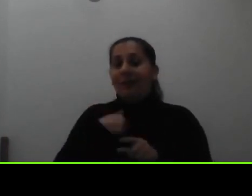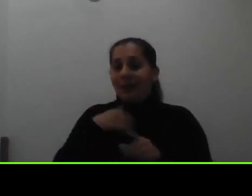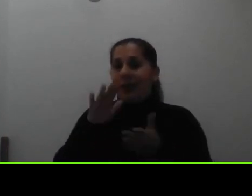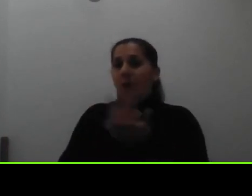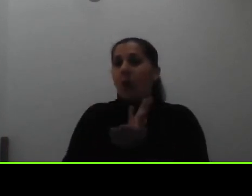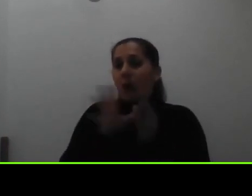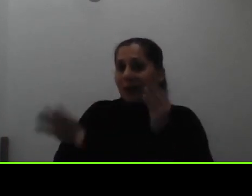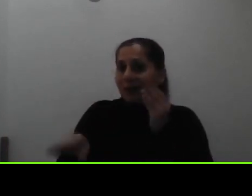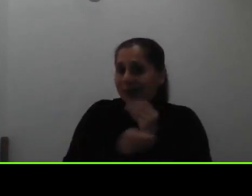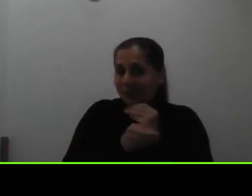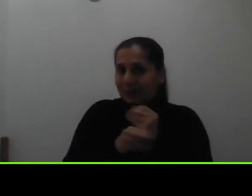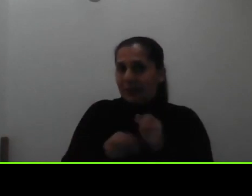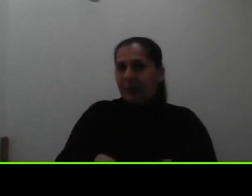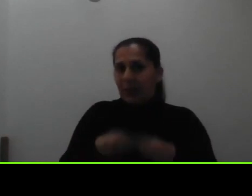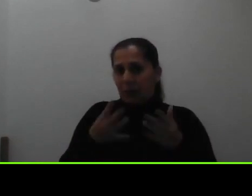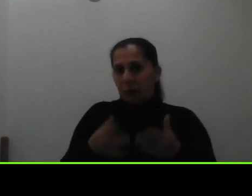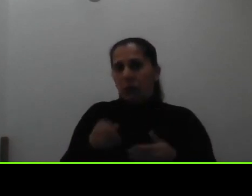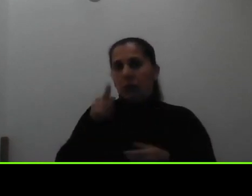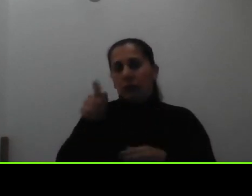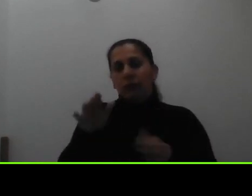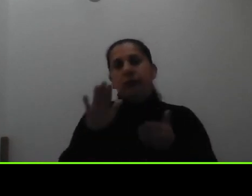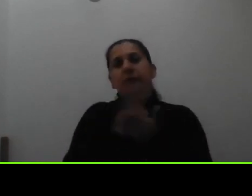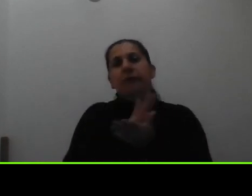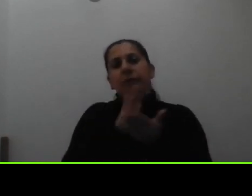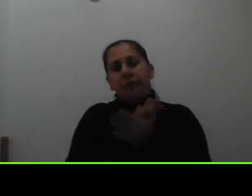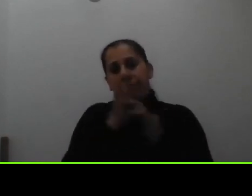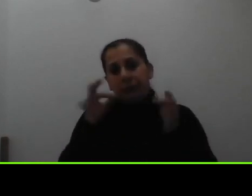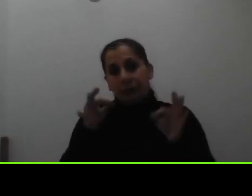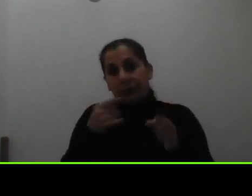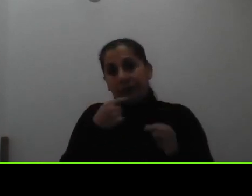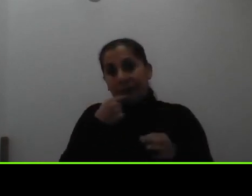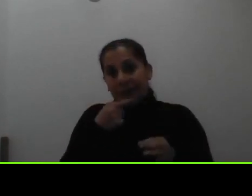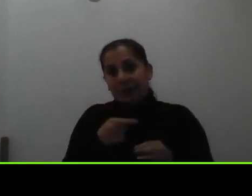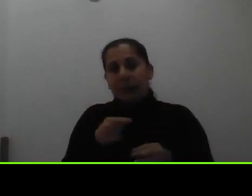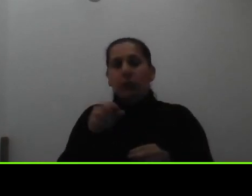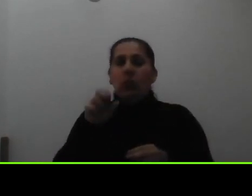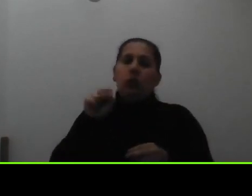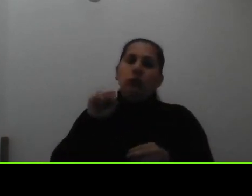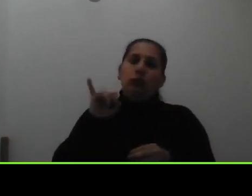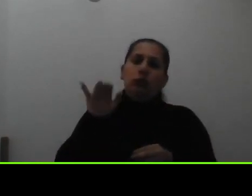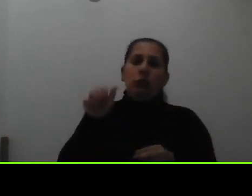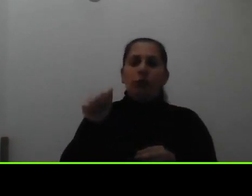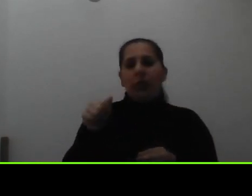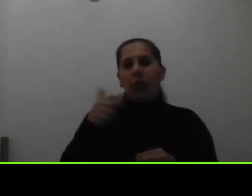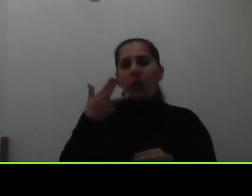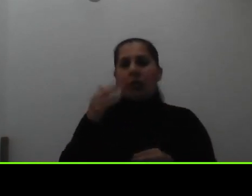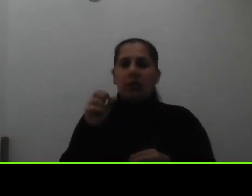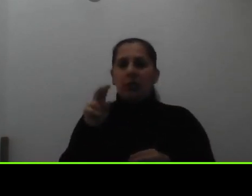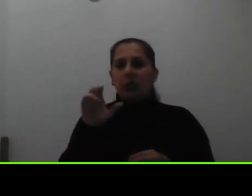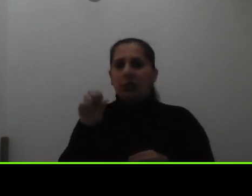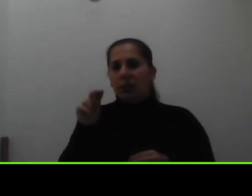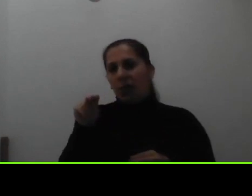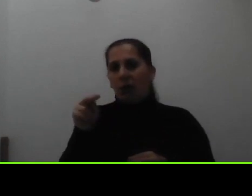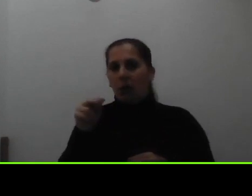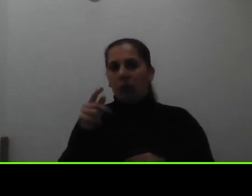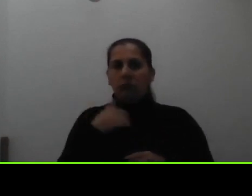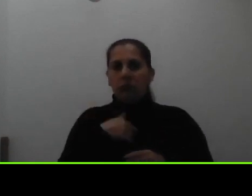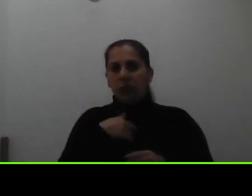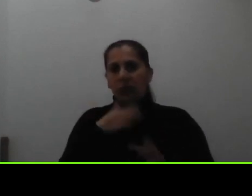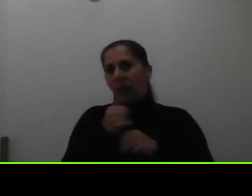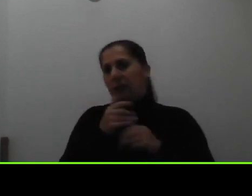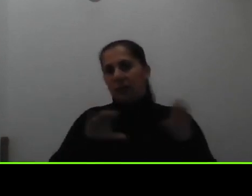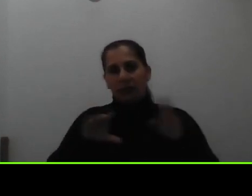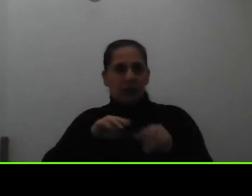gastos esta hoja lo que nos va a decir es bueno Sofía Chacón tiene un realiza actividad de